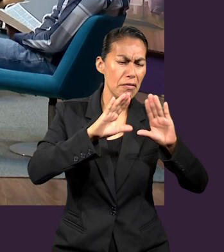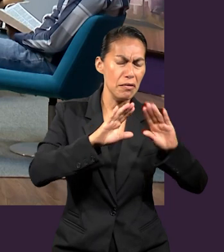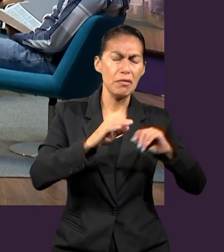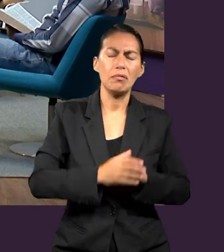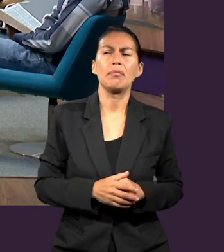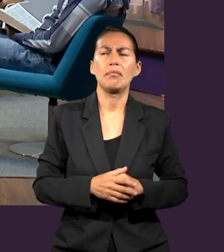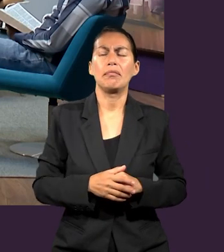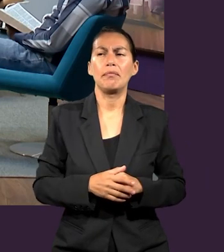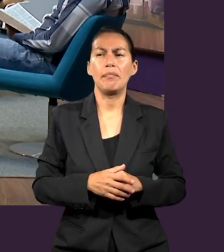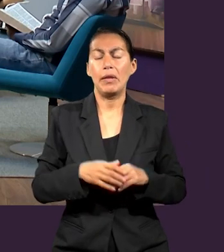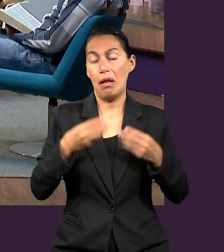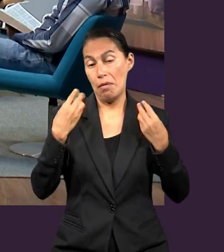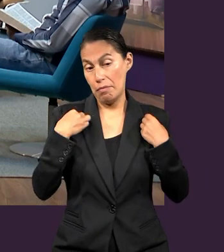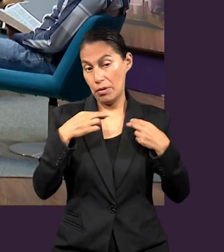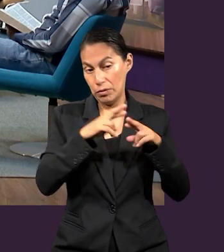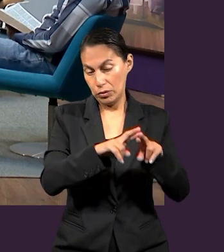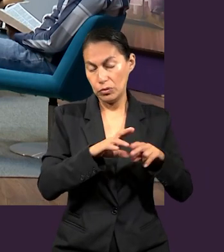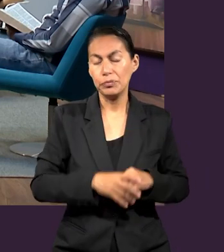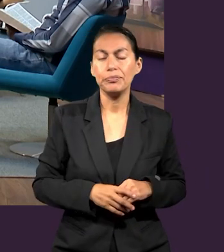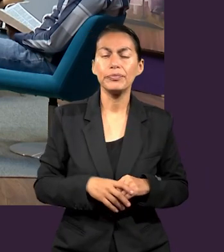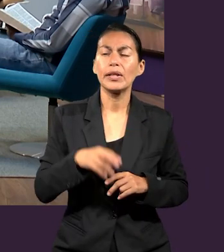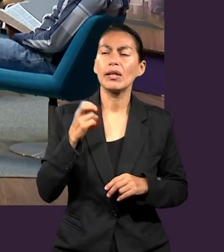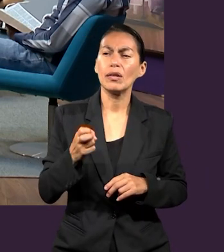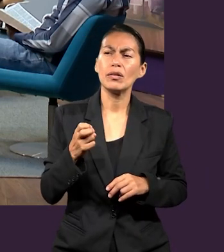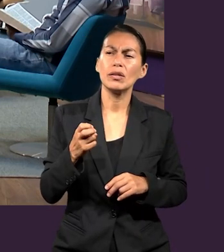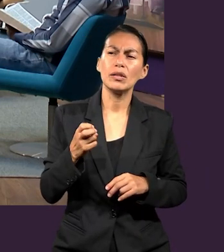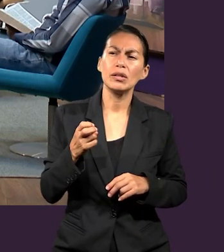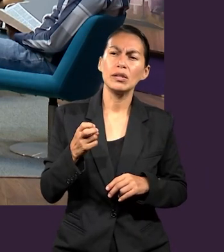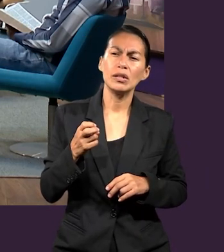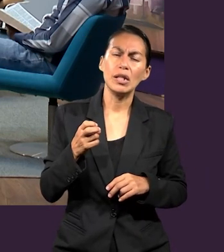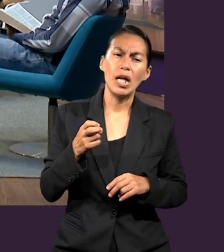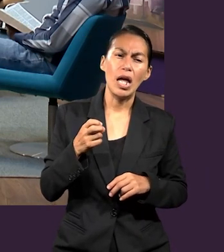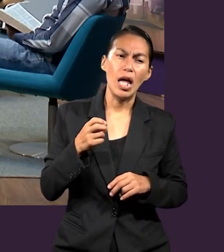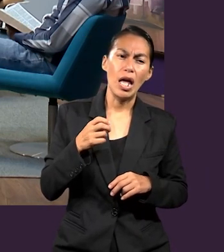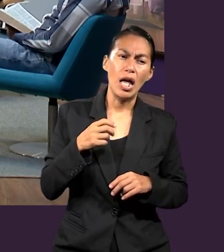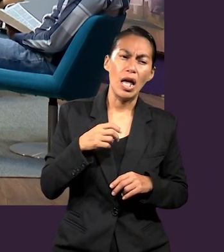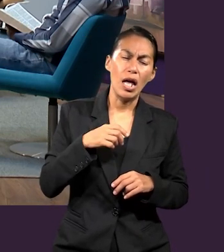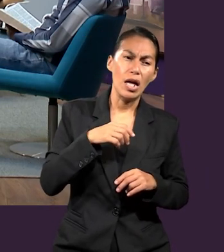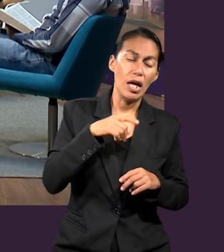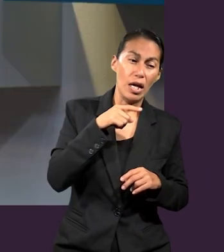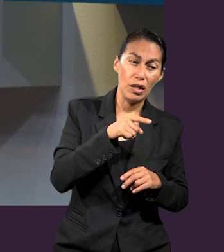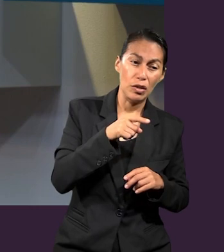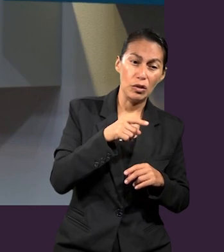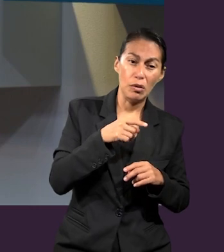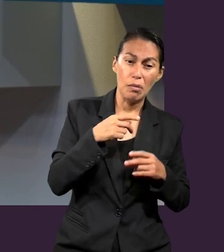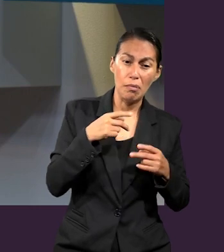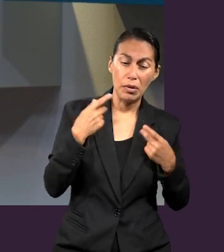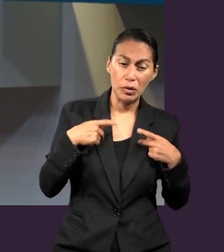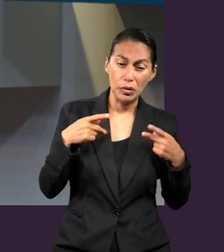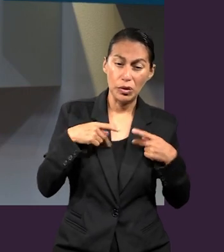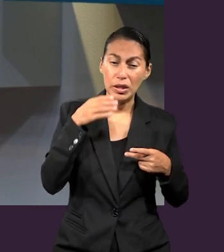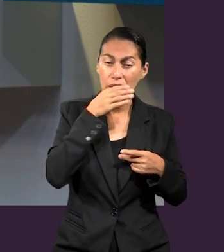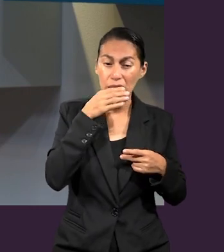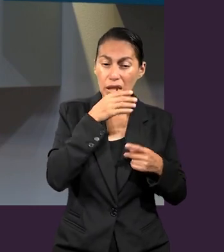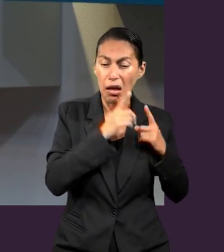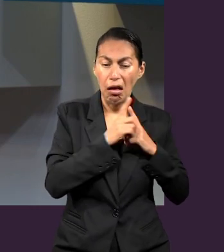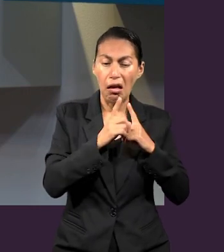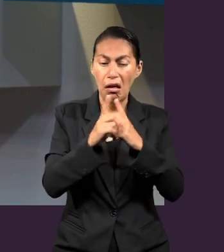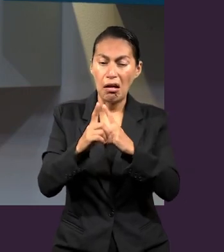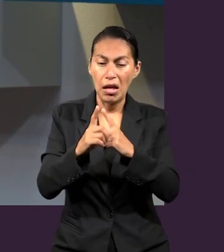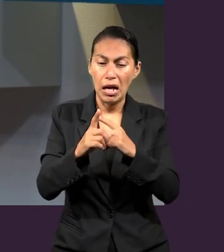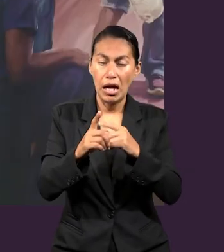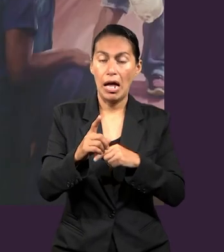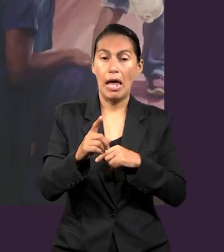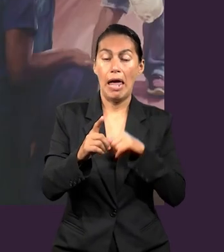interpretaban como la Escritura en ese momento. Entonces, ellos perseguían a los cristianos porque para ellos lo que los cristianos